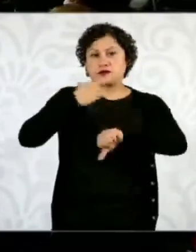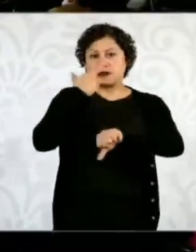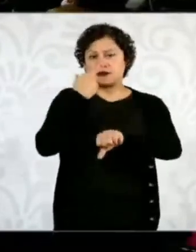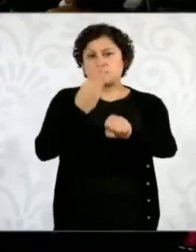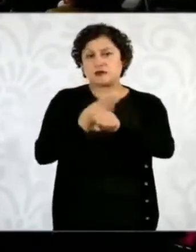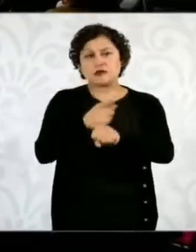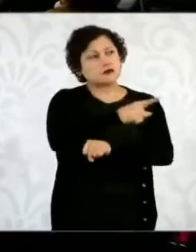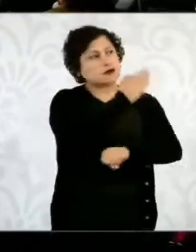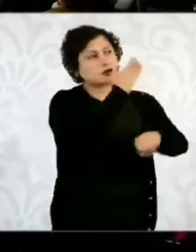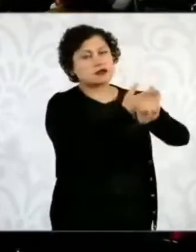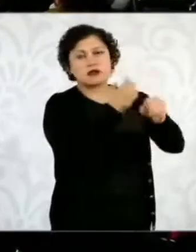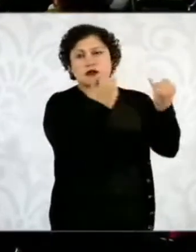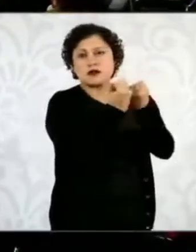Y nada más, perdóname.